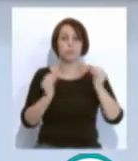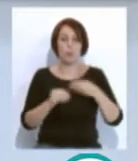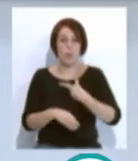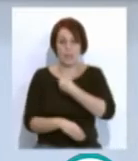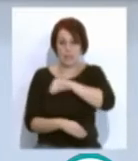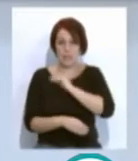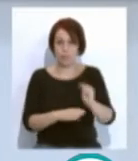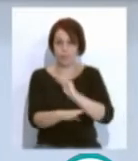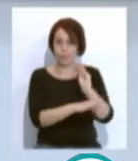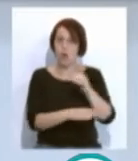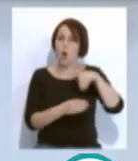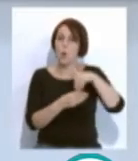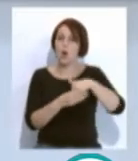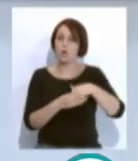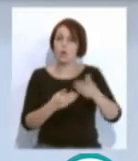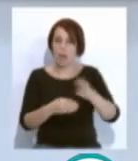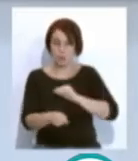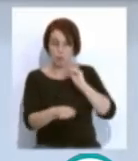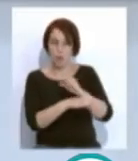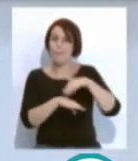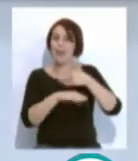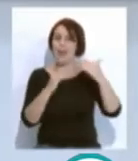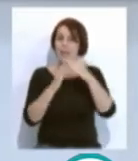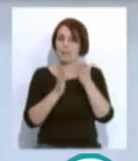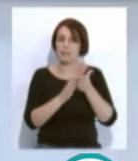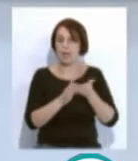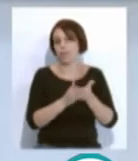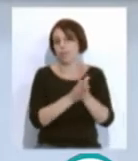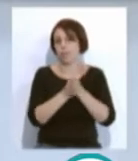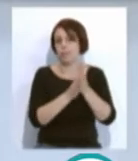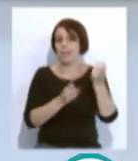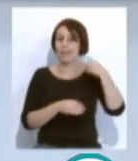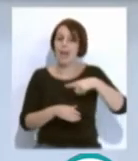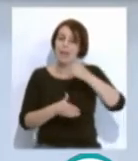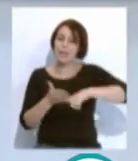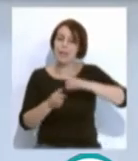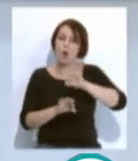en la convocatoria de subvenciones para el fomento de viviendas en alquiler o cesión de uso.